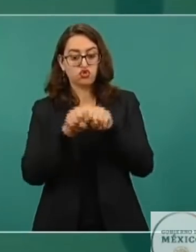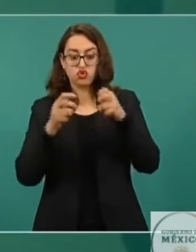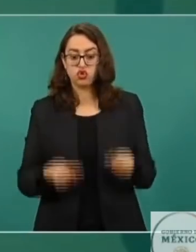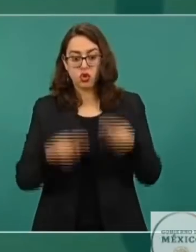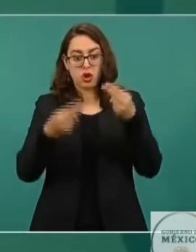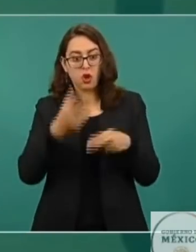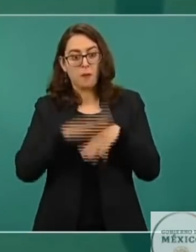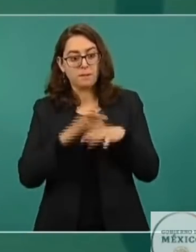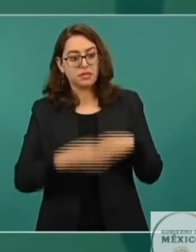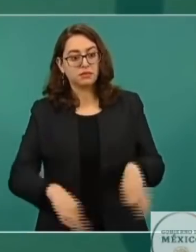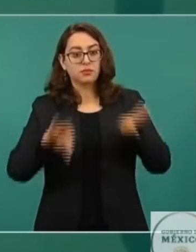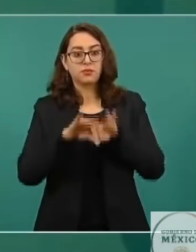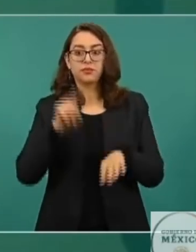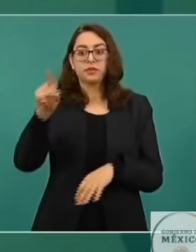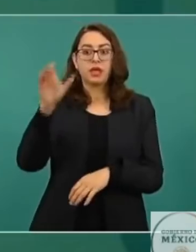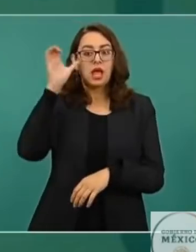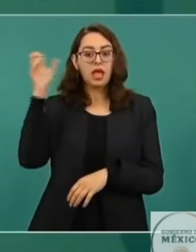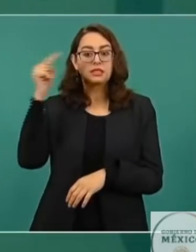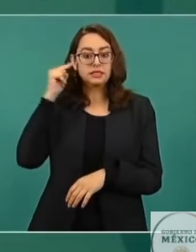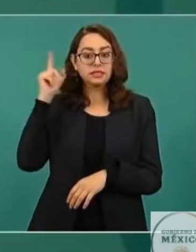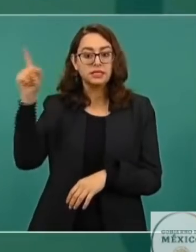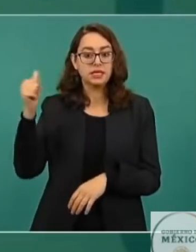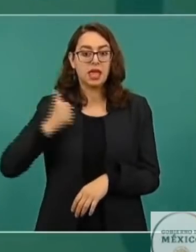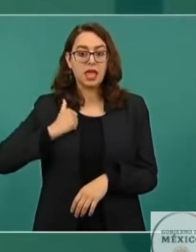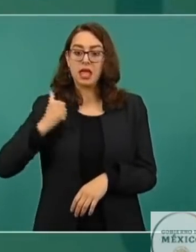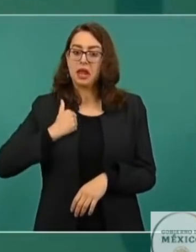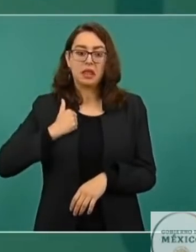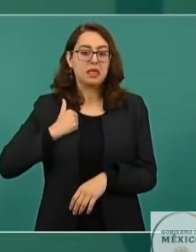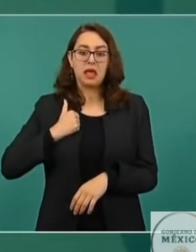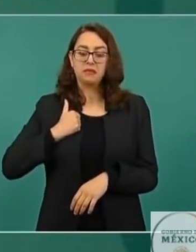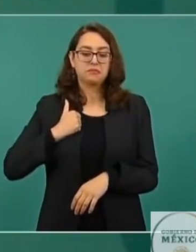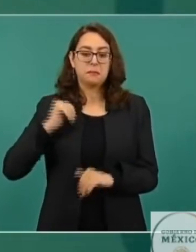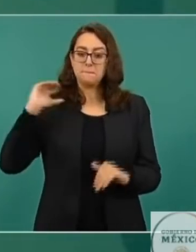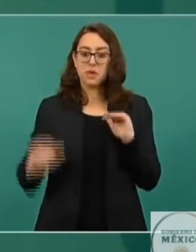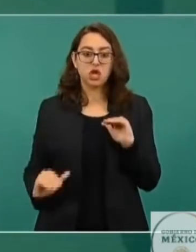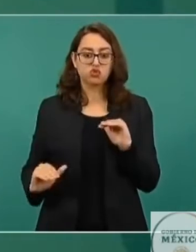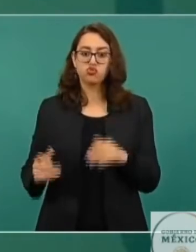Le ganamos a China y le ganamos a Canadá. Así es, ¿verdad?